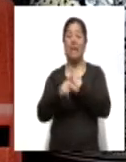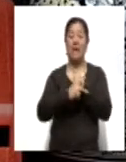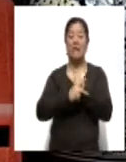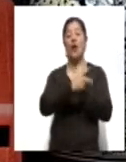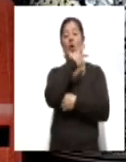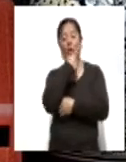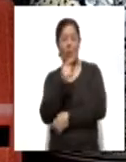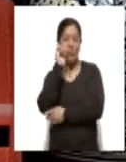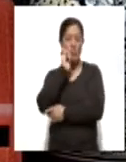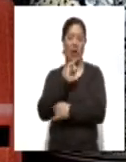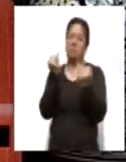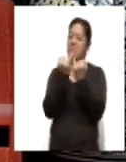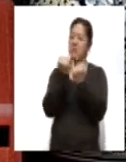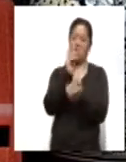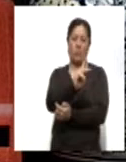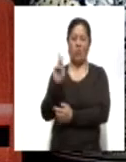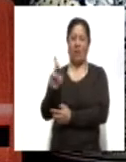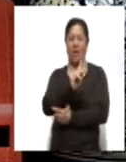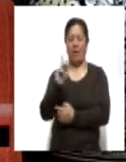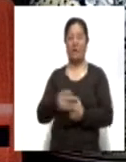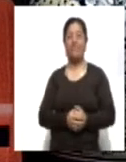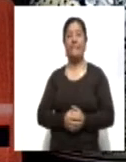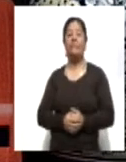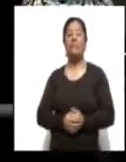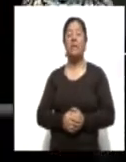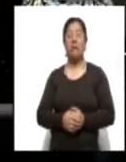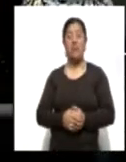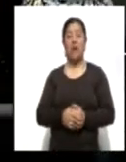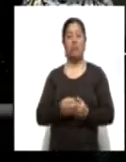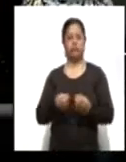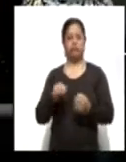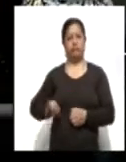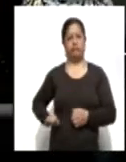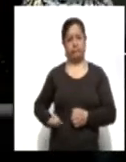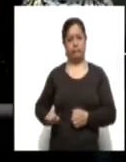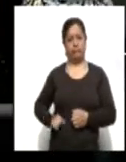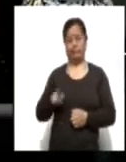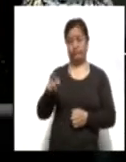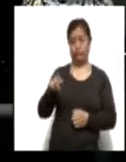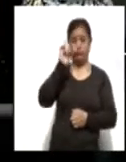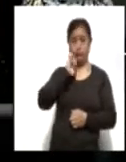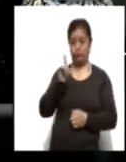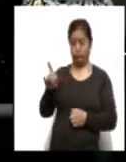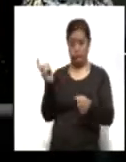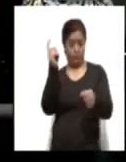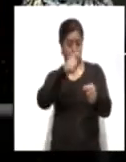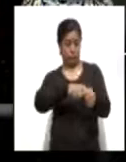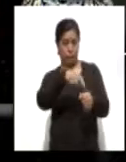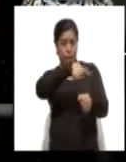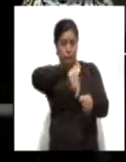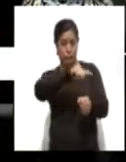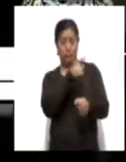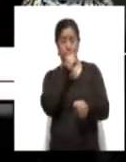indistinta y debo señalar que hay un altísimo interés por parte de las mujeres para incorporarse a la